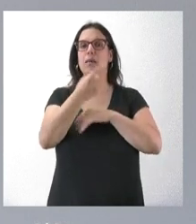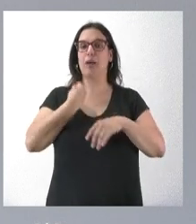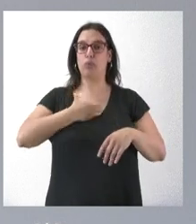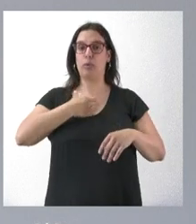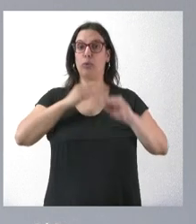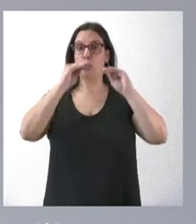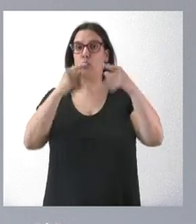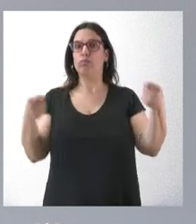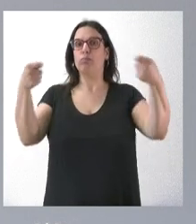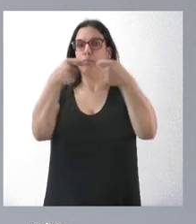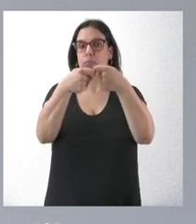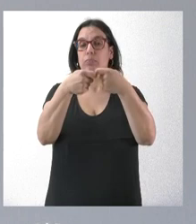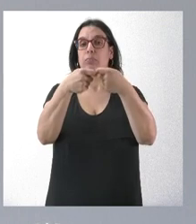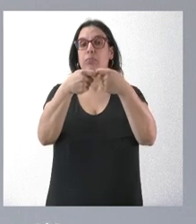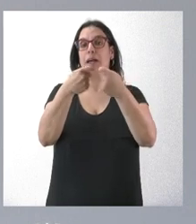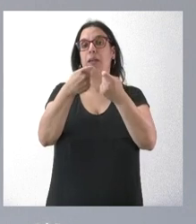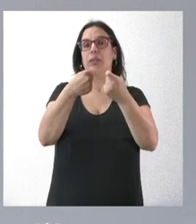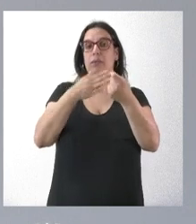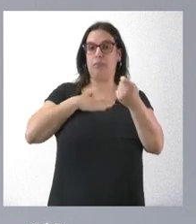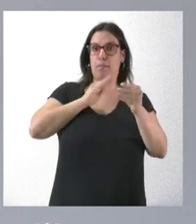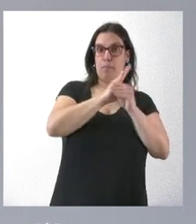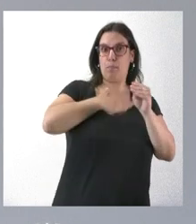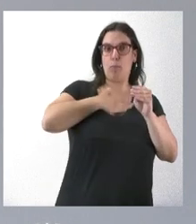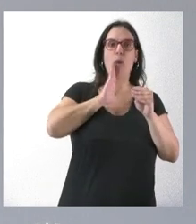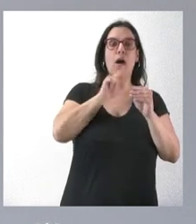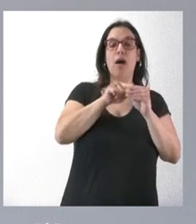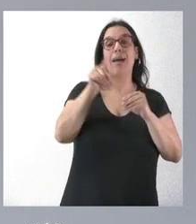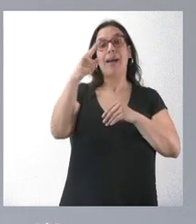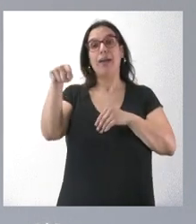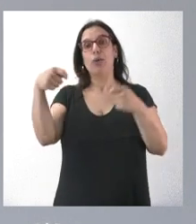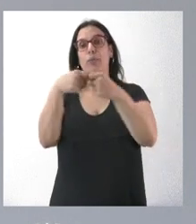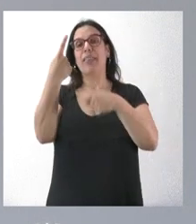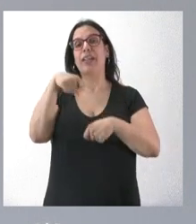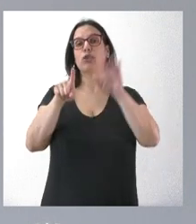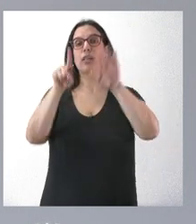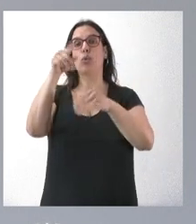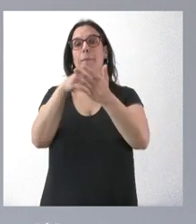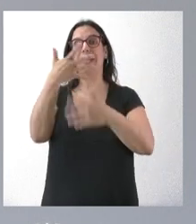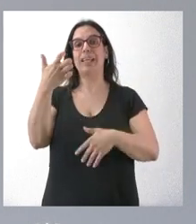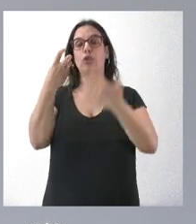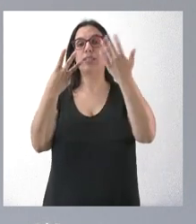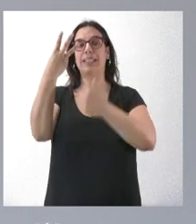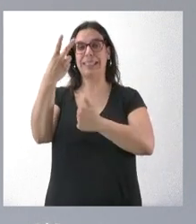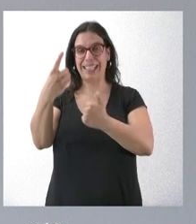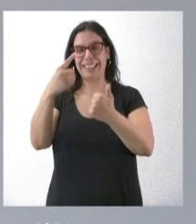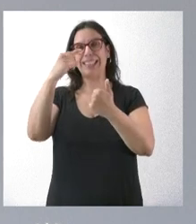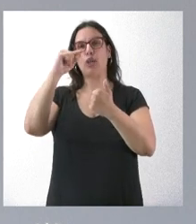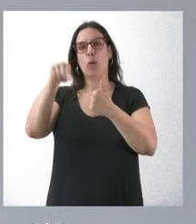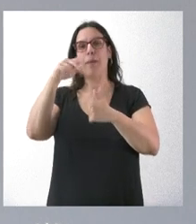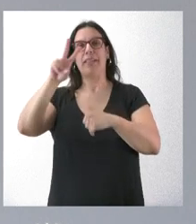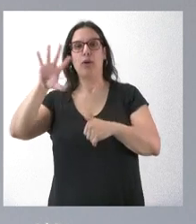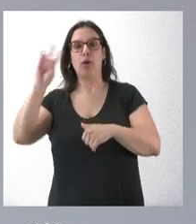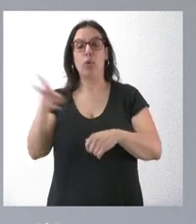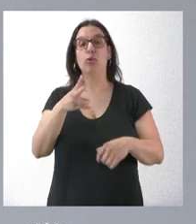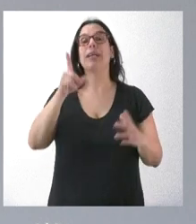del Ayuntamiento, que en este caso aporta, aparte de esta cantidad, 161.586,25 euros. Y los